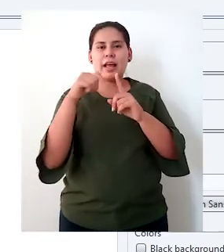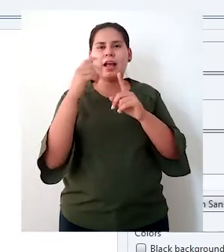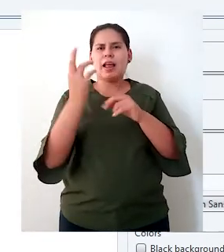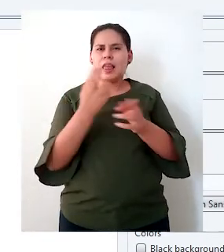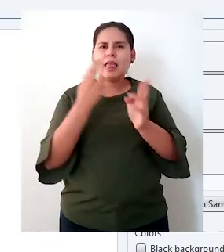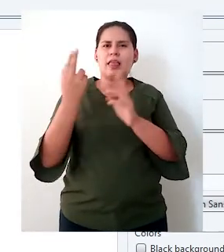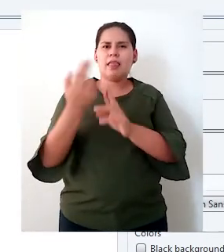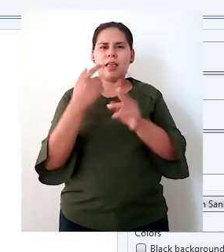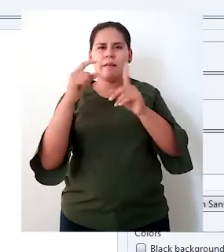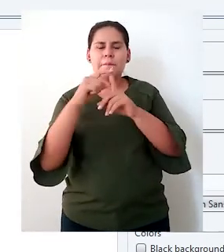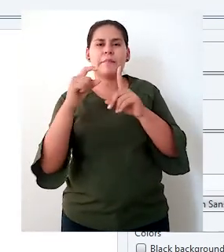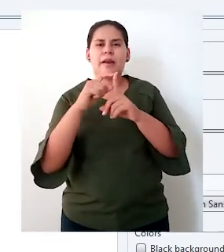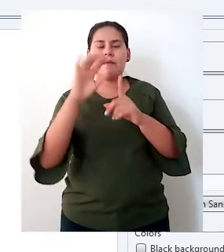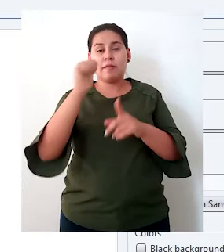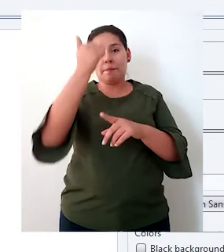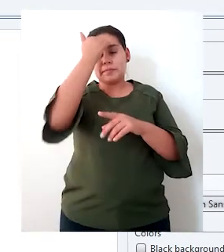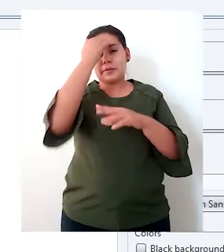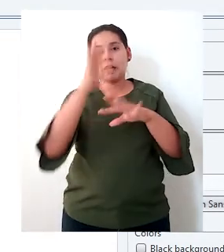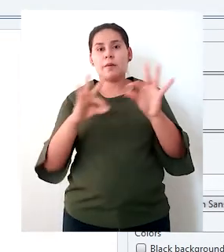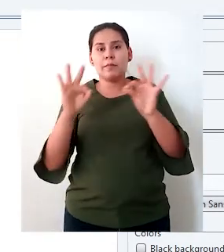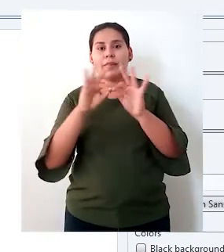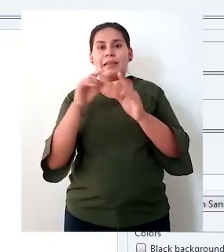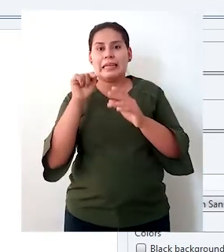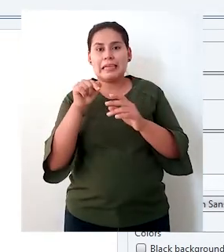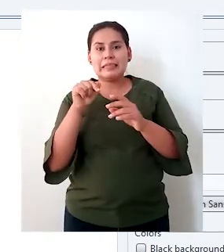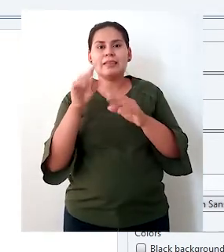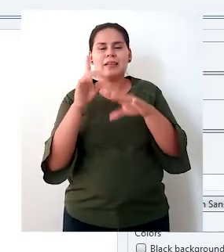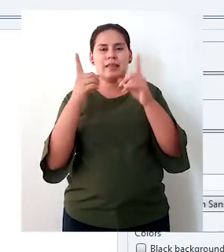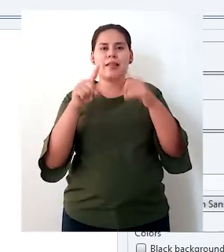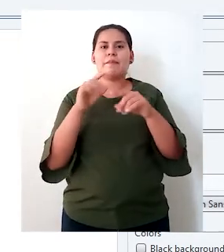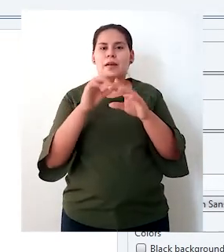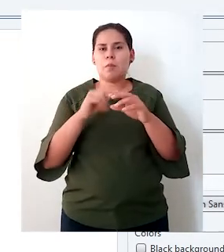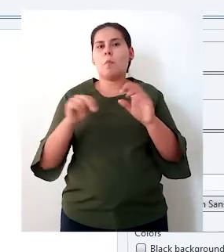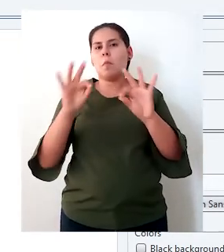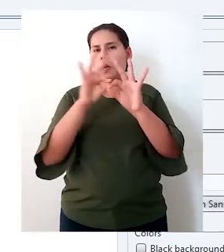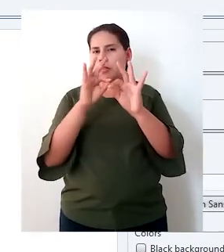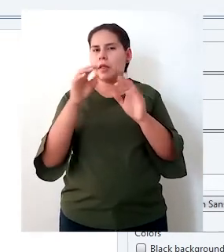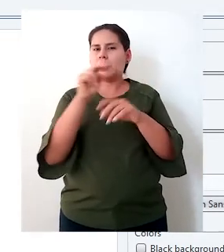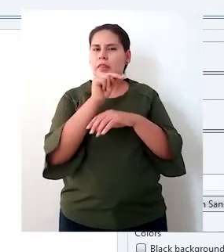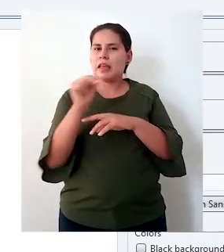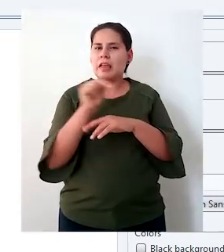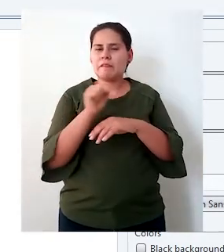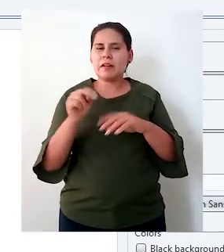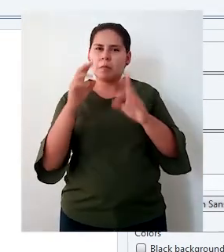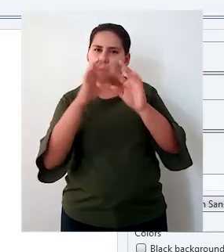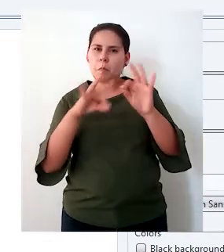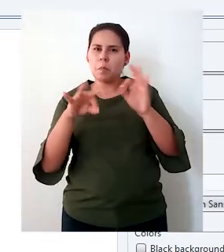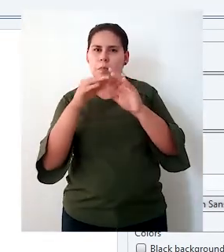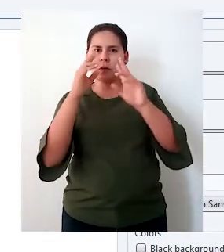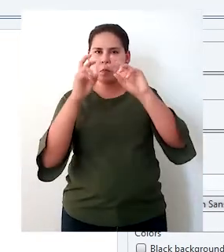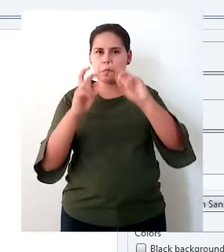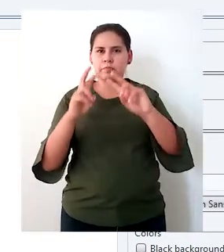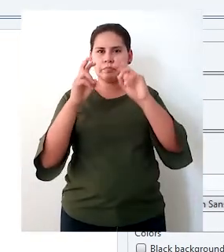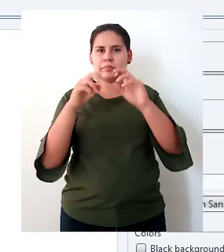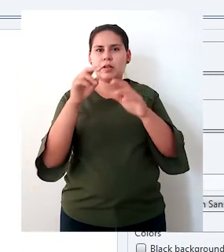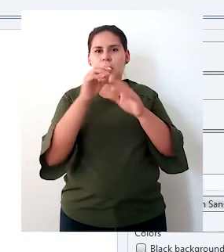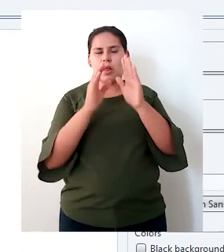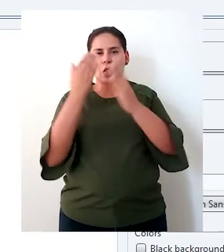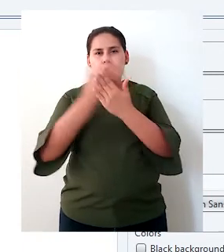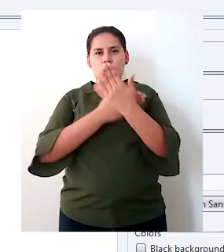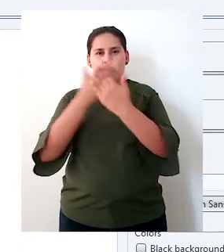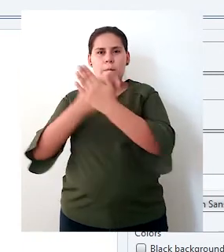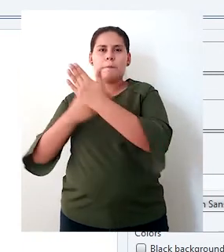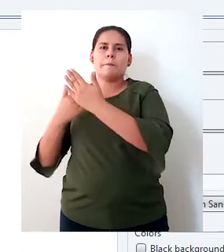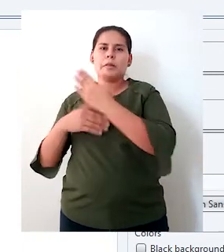que se repiten o todos esos términos que tienen mayor nivel de importancia en todos esos documentos o en todo ese